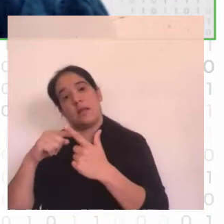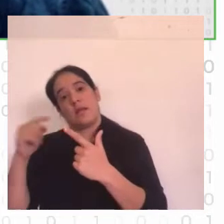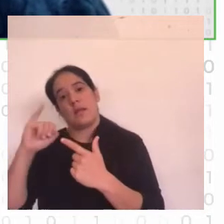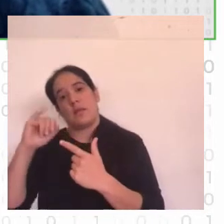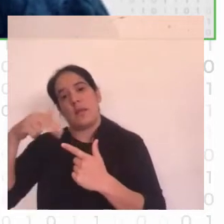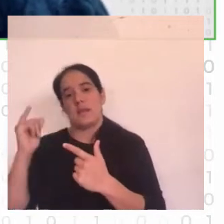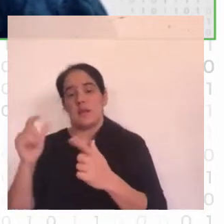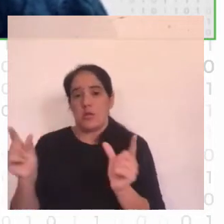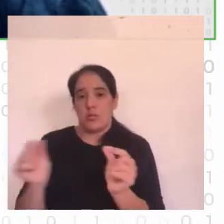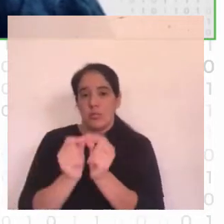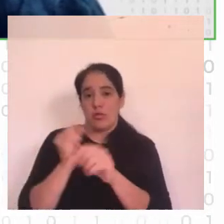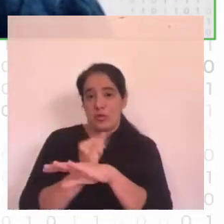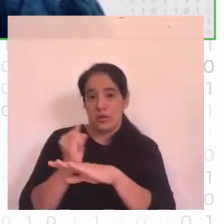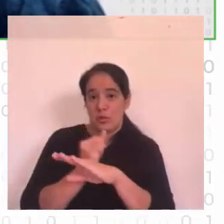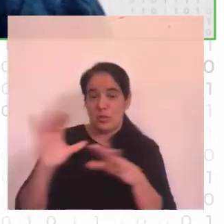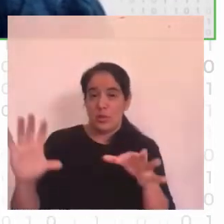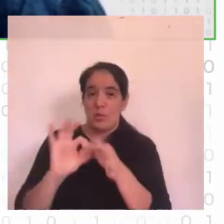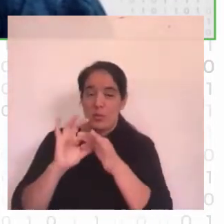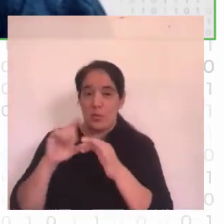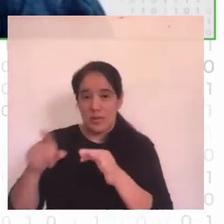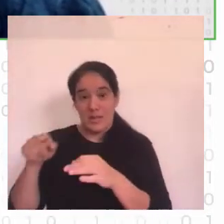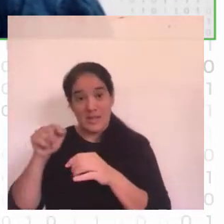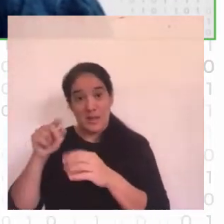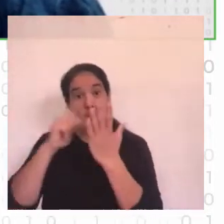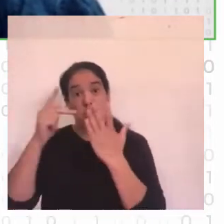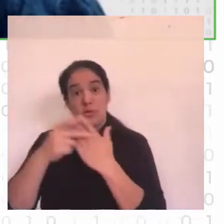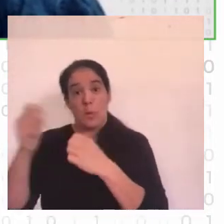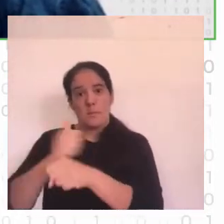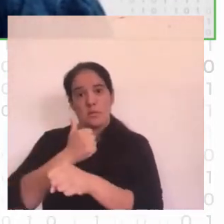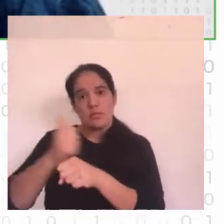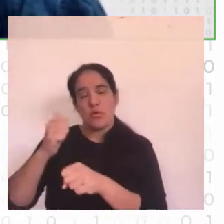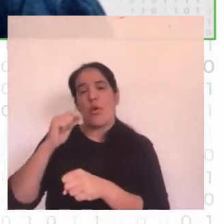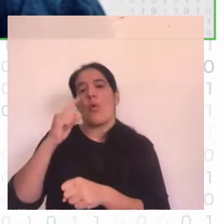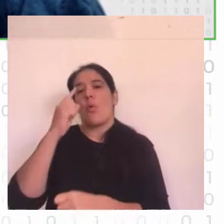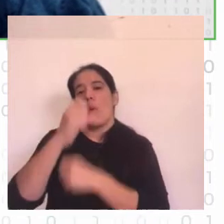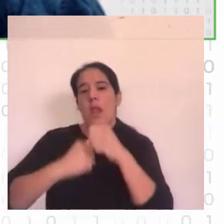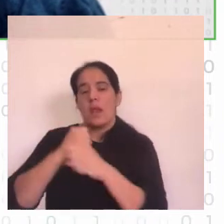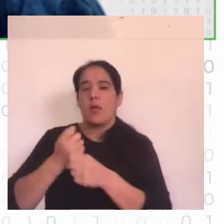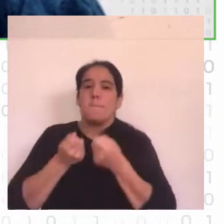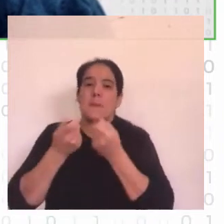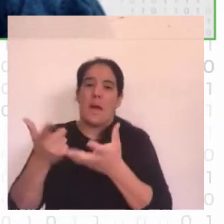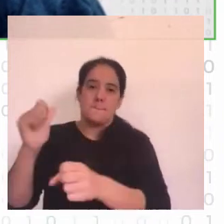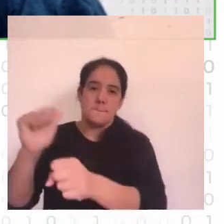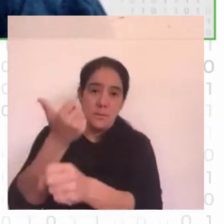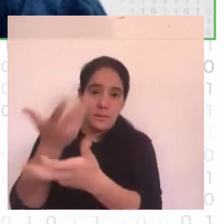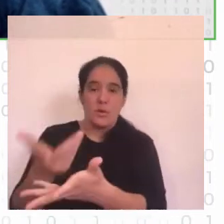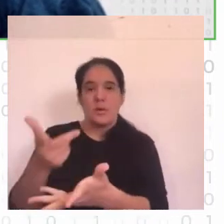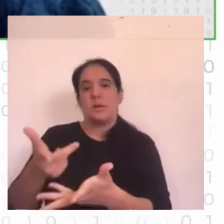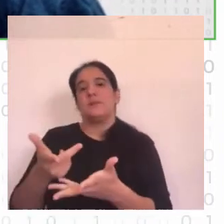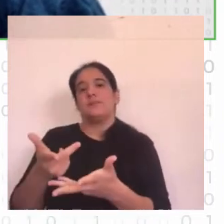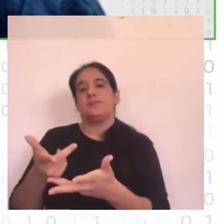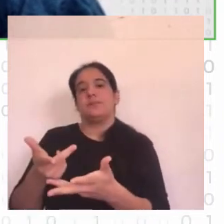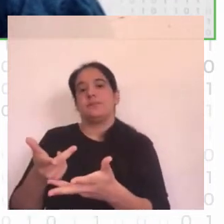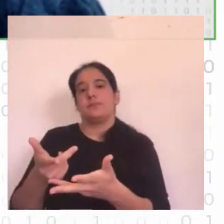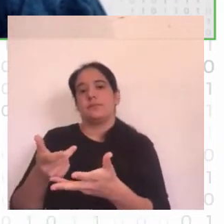el que ganó la mención en el taller presencial que hace el MIT en Uruguay cada año cada enero ganó la mención bueno